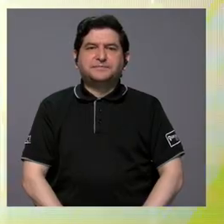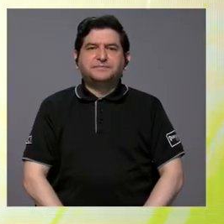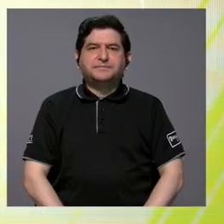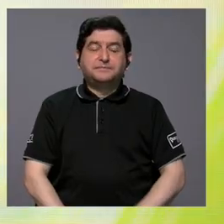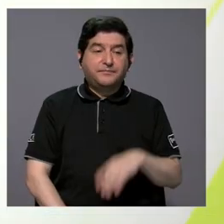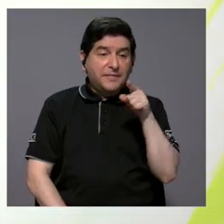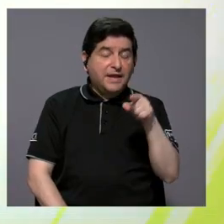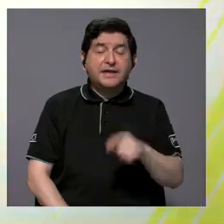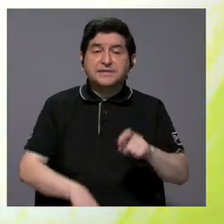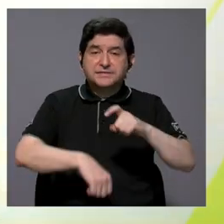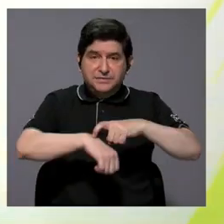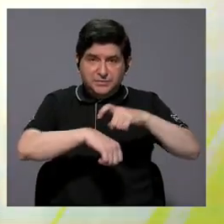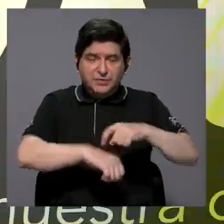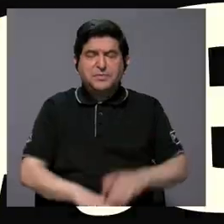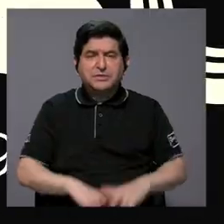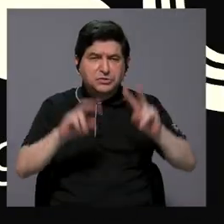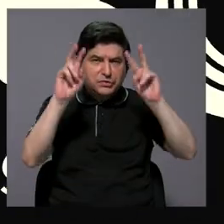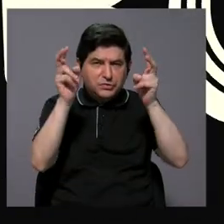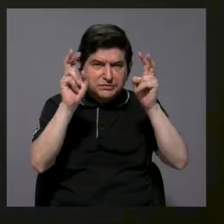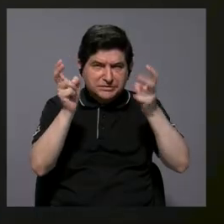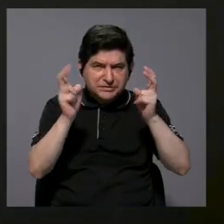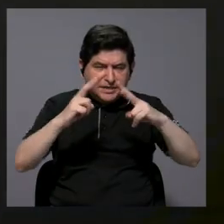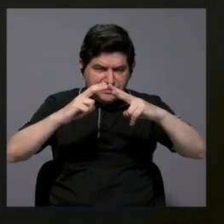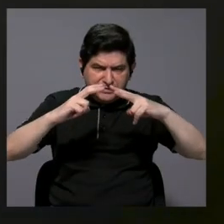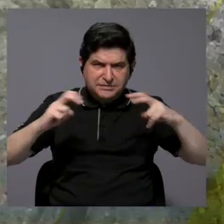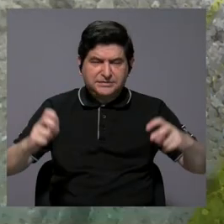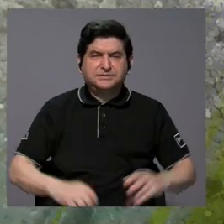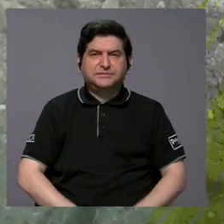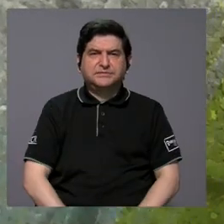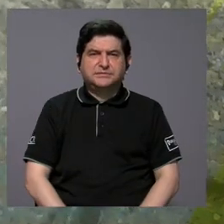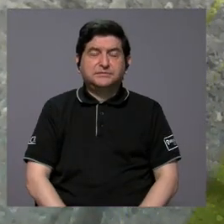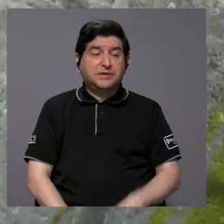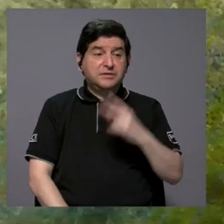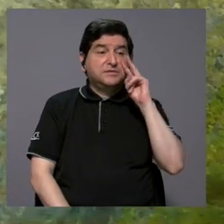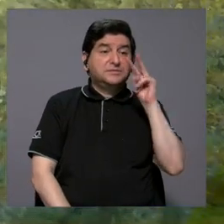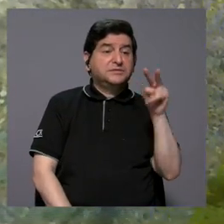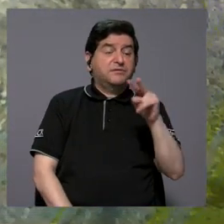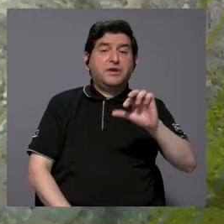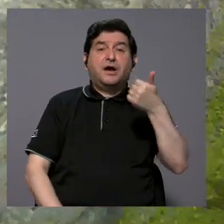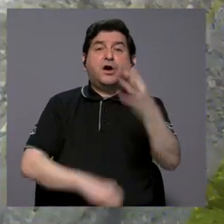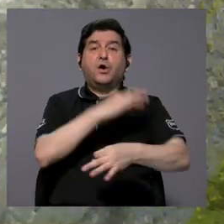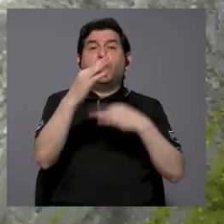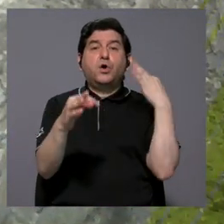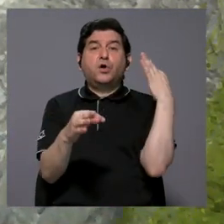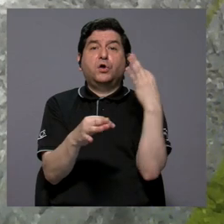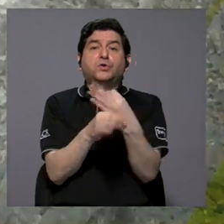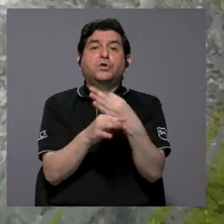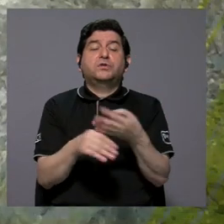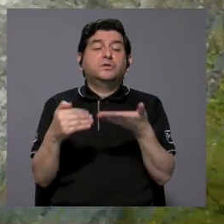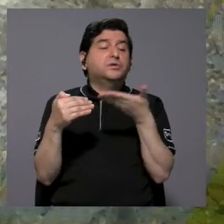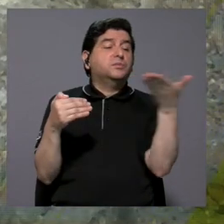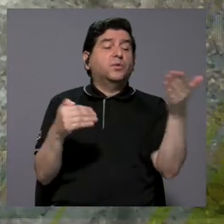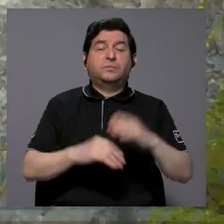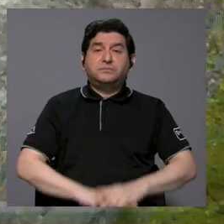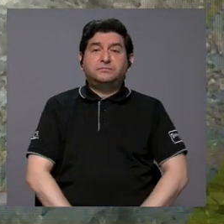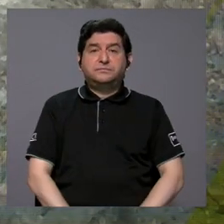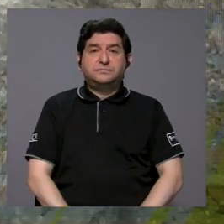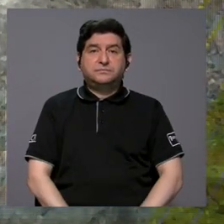en donde se van a tocar algunos de estos temas, ¿verdad?, en donde se van a ver otro tipo de cosas.